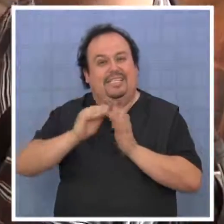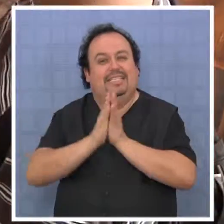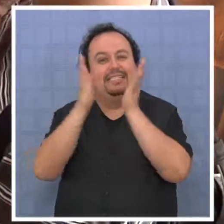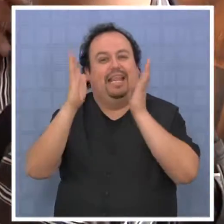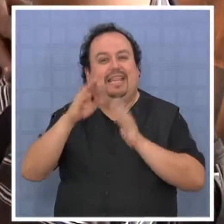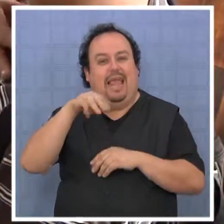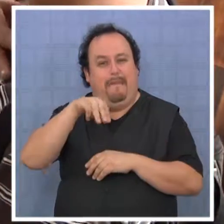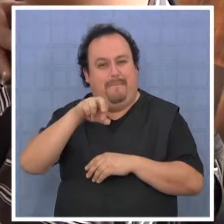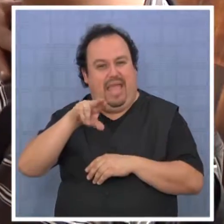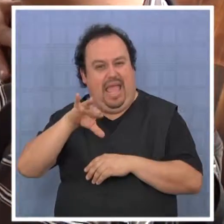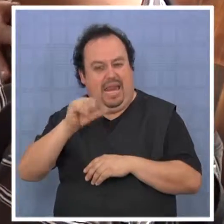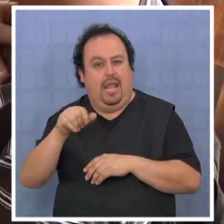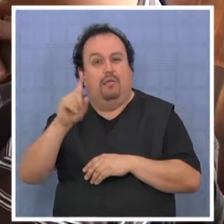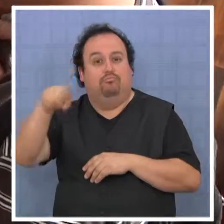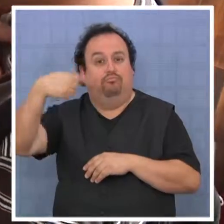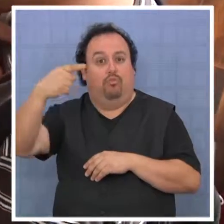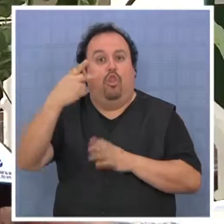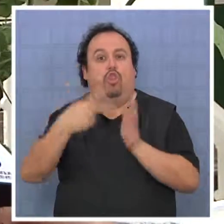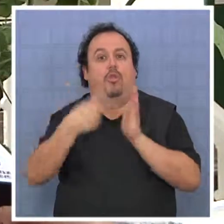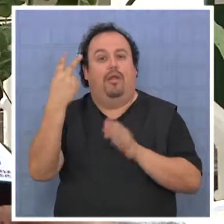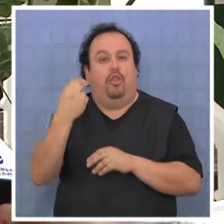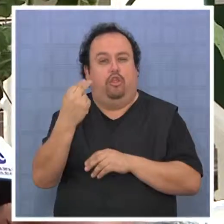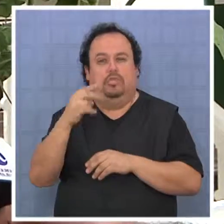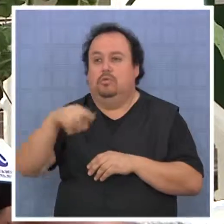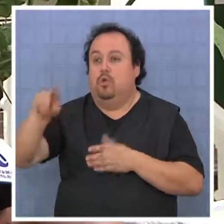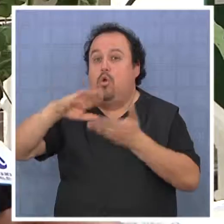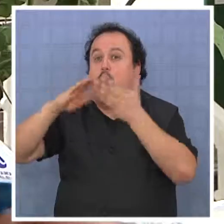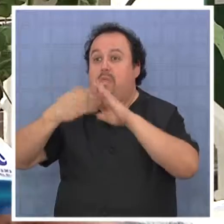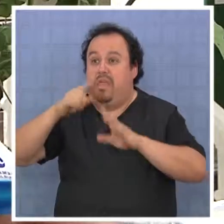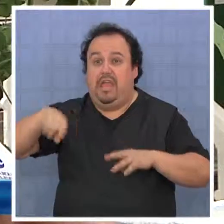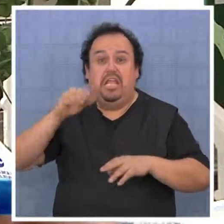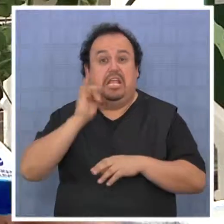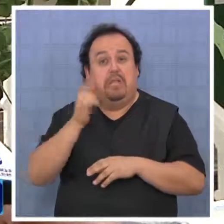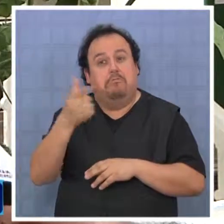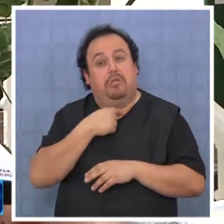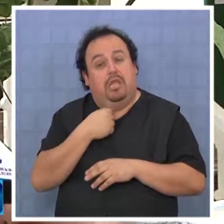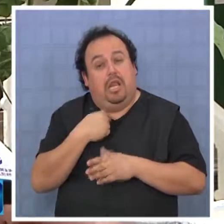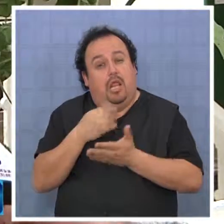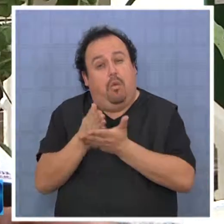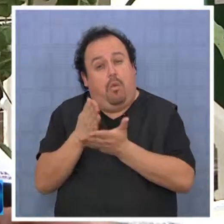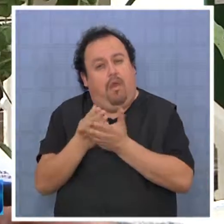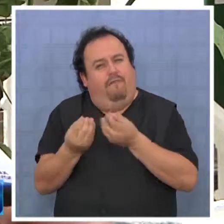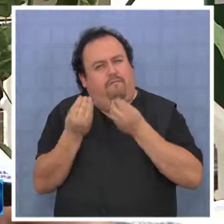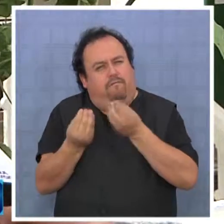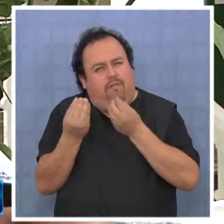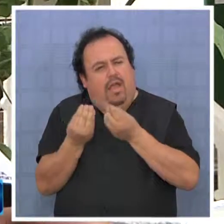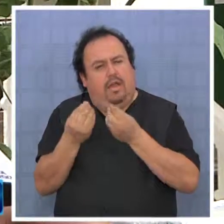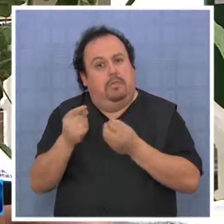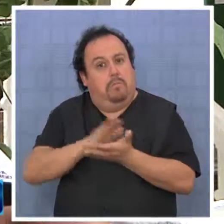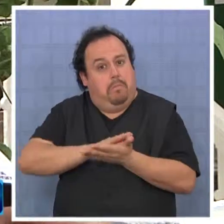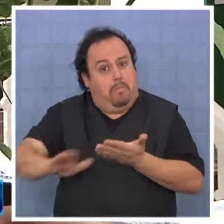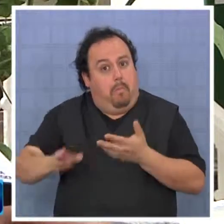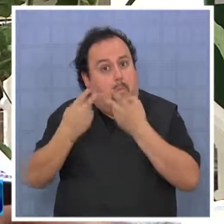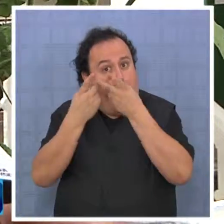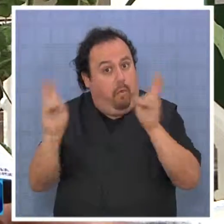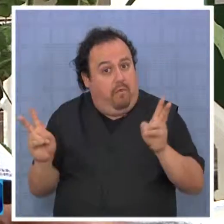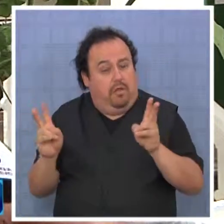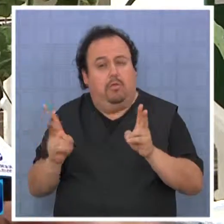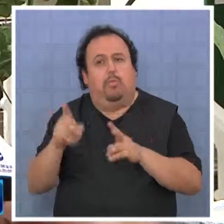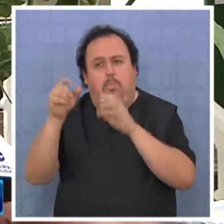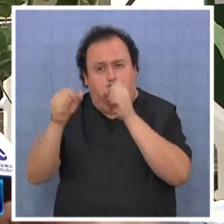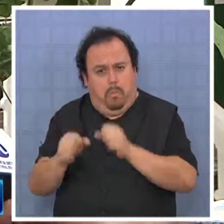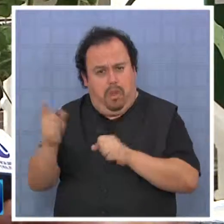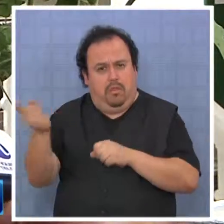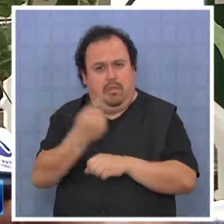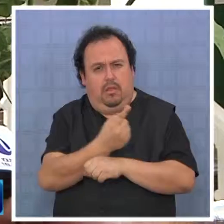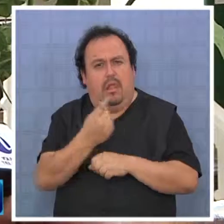María para el año 2012. A la comunidad de Iquique yo le hago una invitación a los apoderados que quieran tener a su hijo en un colegio de calidad y de excelencia gratuito y